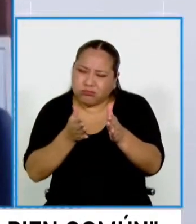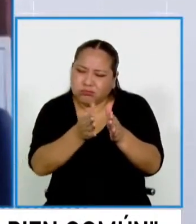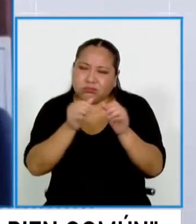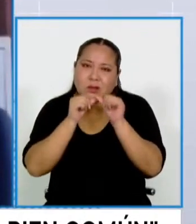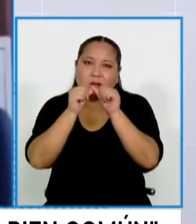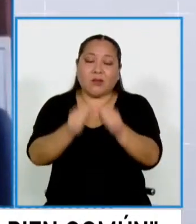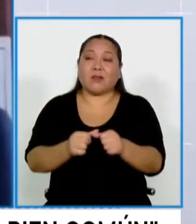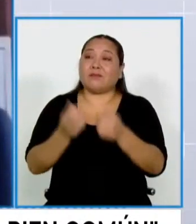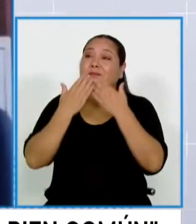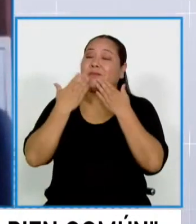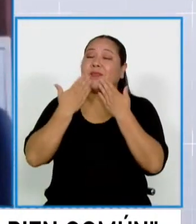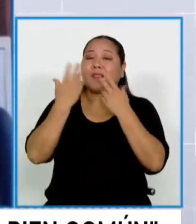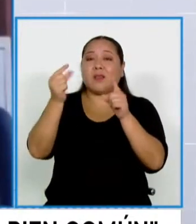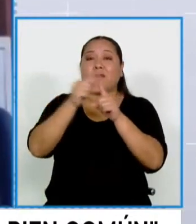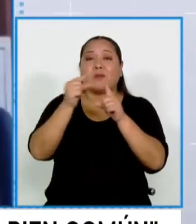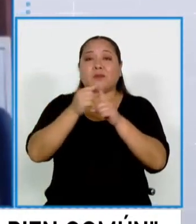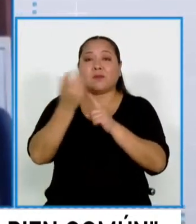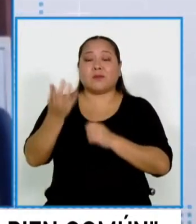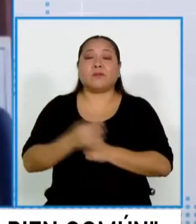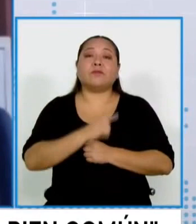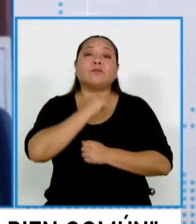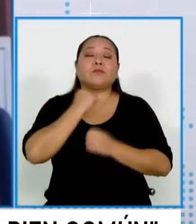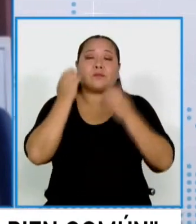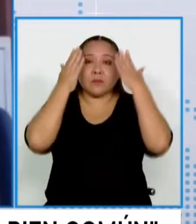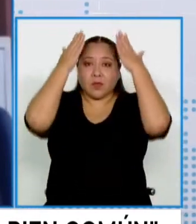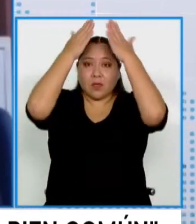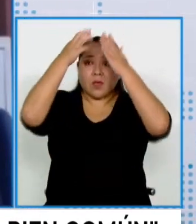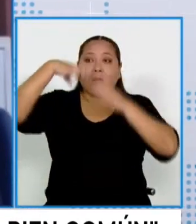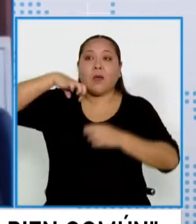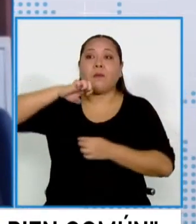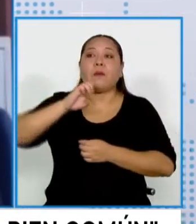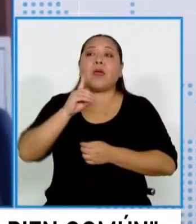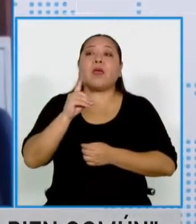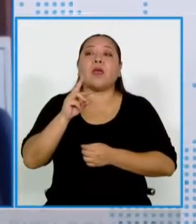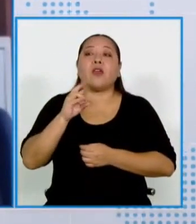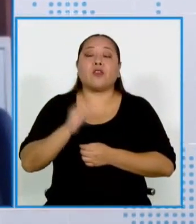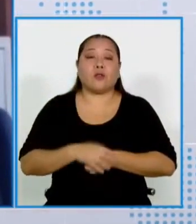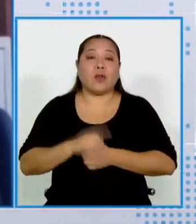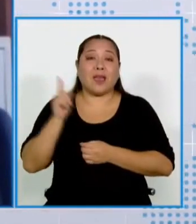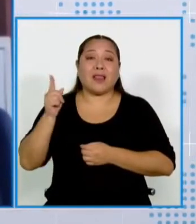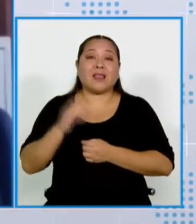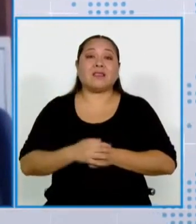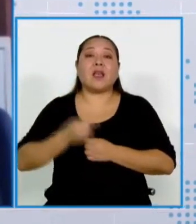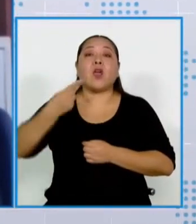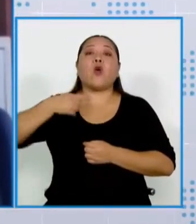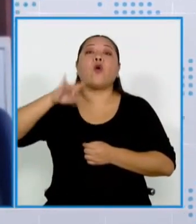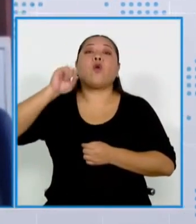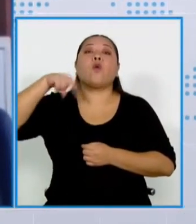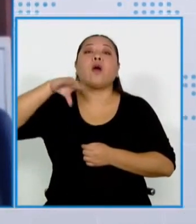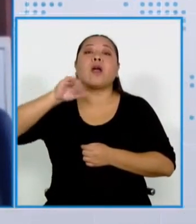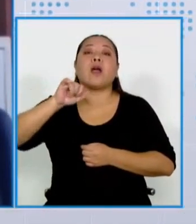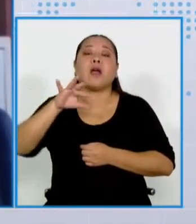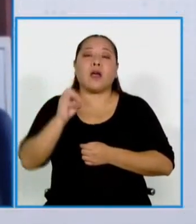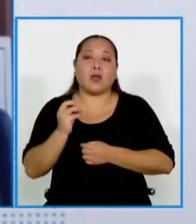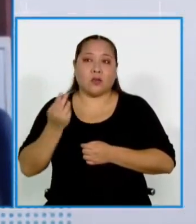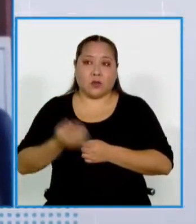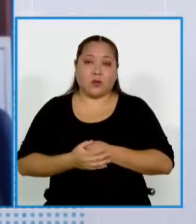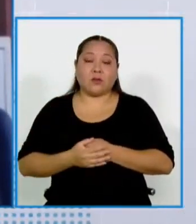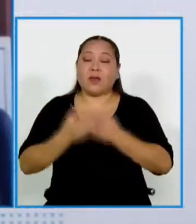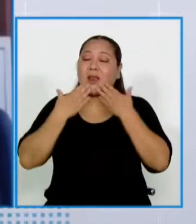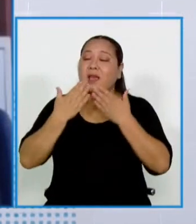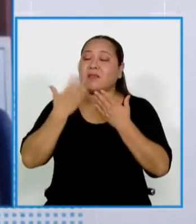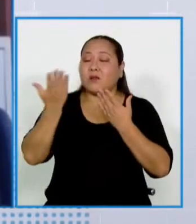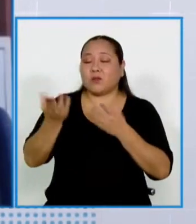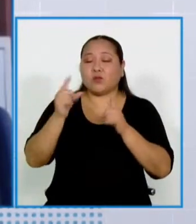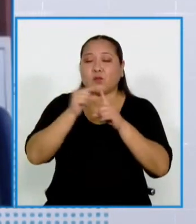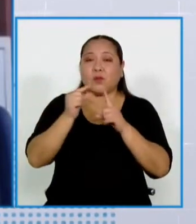gracias por sus palabras, pues al Cardenal Pedro Barreto, pues él es arzobispo de Huancayo y también primer vicepresidente de la Conferencia Episcopal, pero no, por sus palabras.